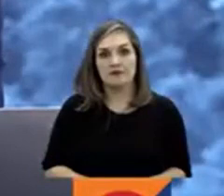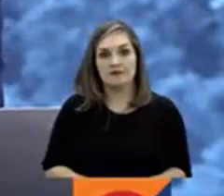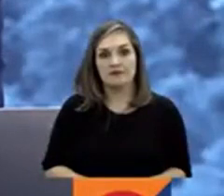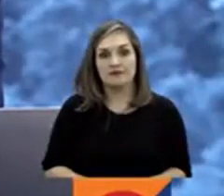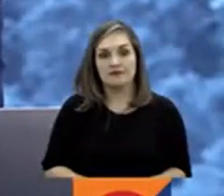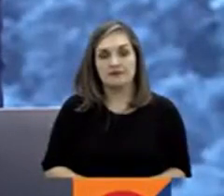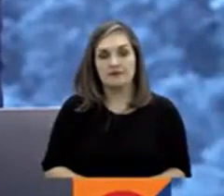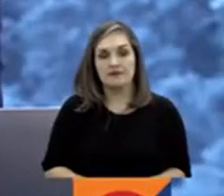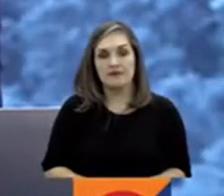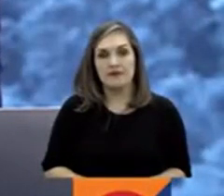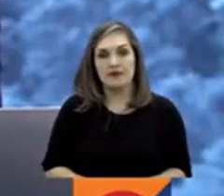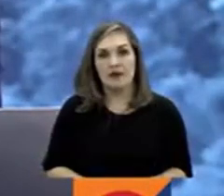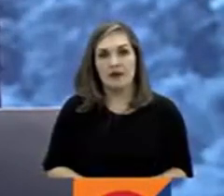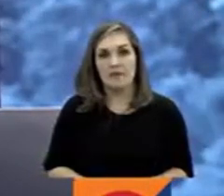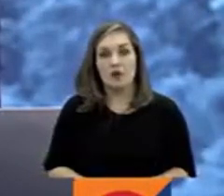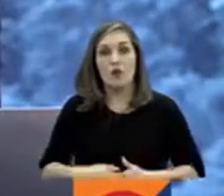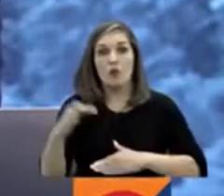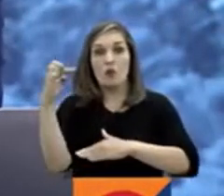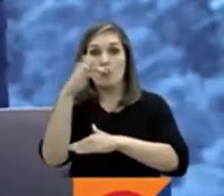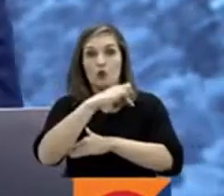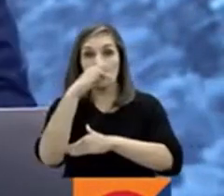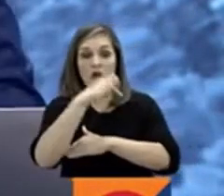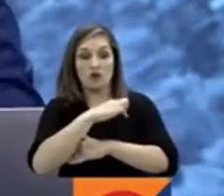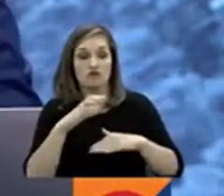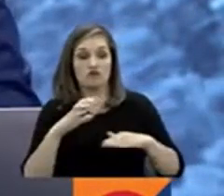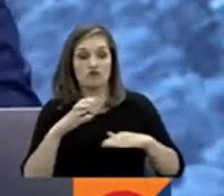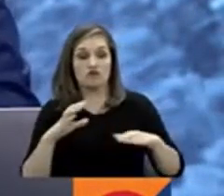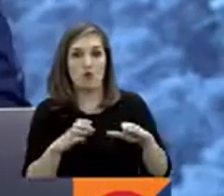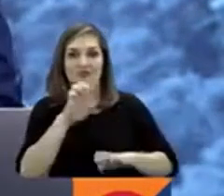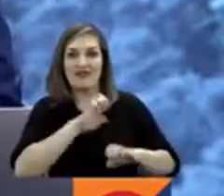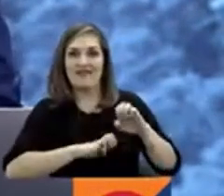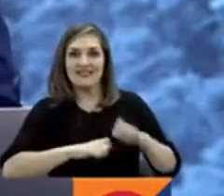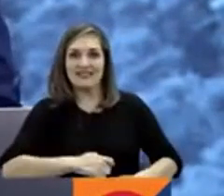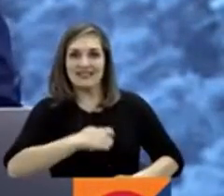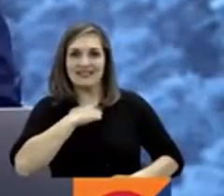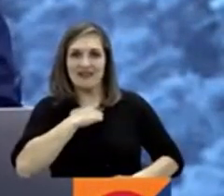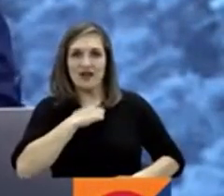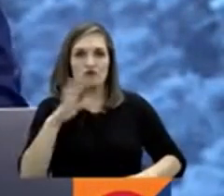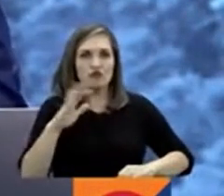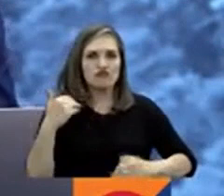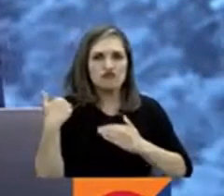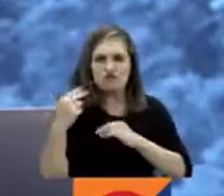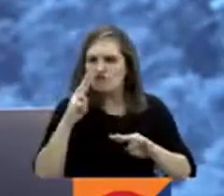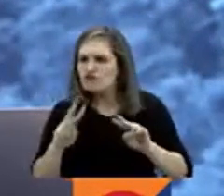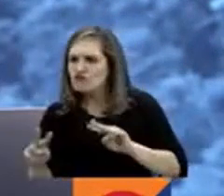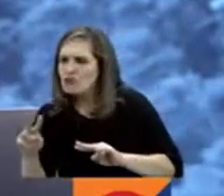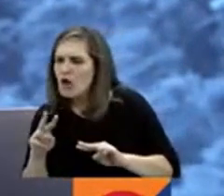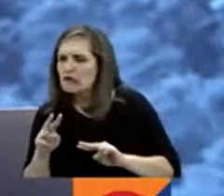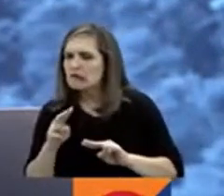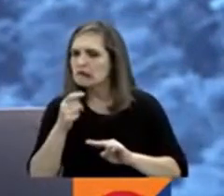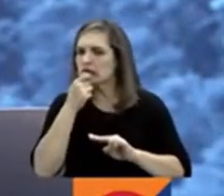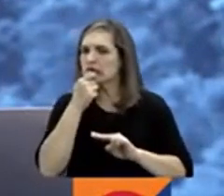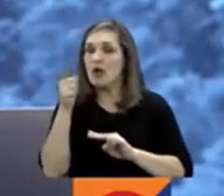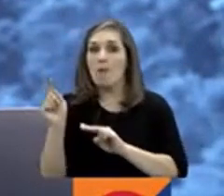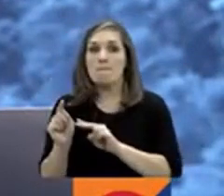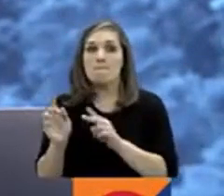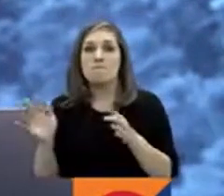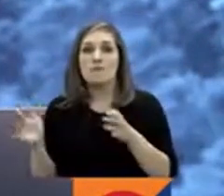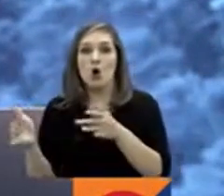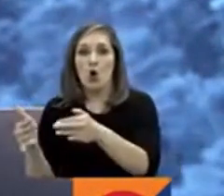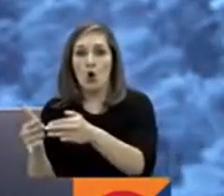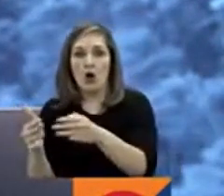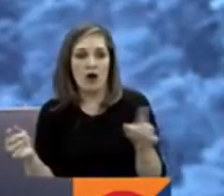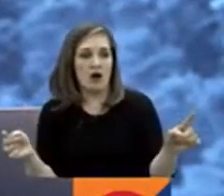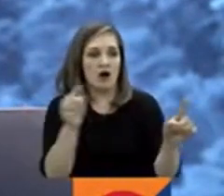La defensa civil del Putumayo alertó sobre riesgo de accidentes en la vía Mocoa-San Francisco debido al aumento de lluvias y